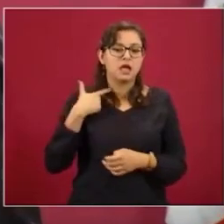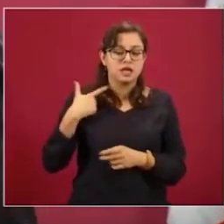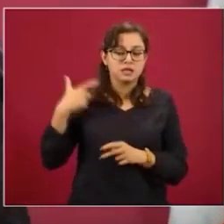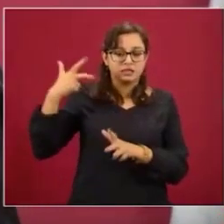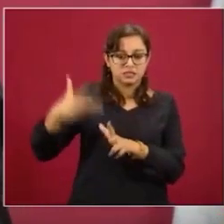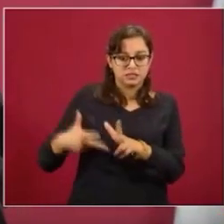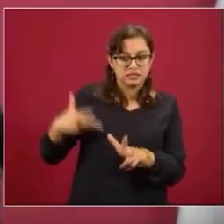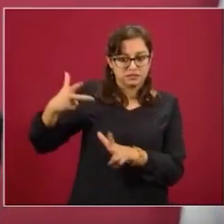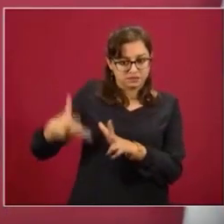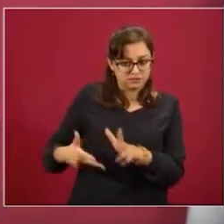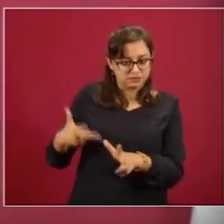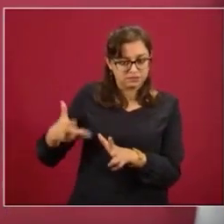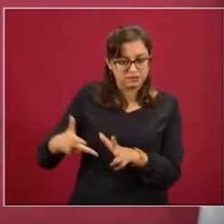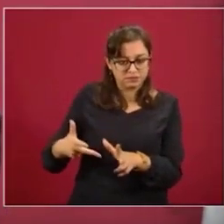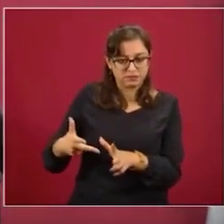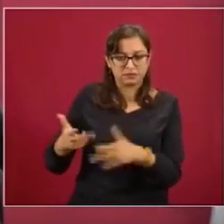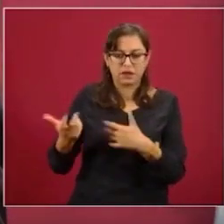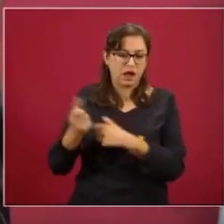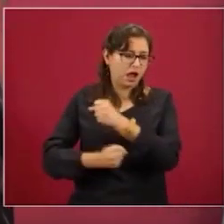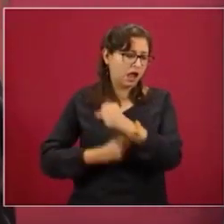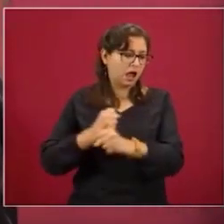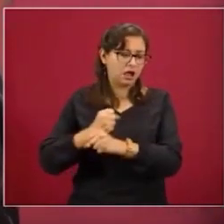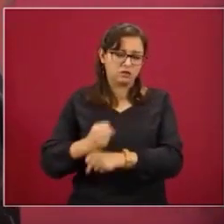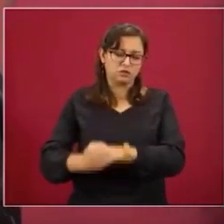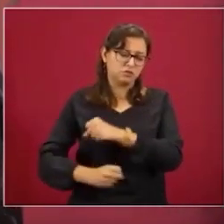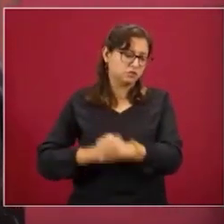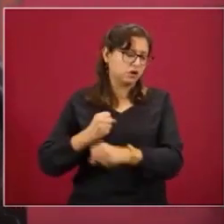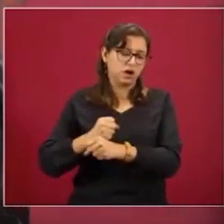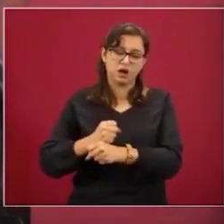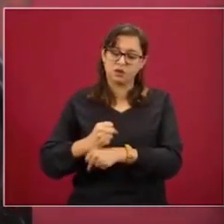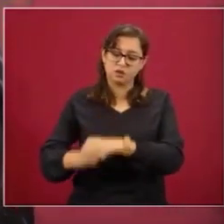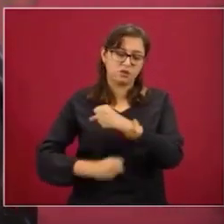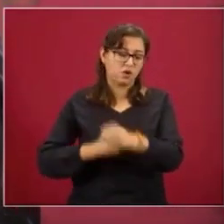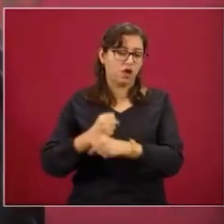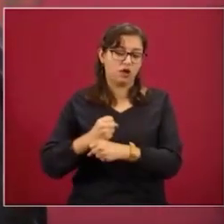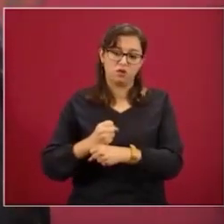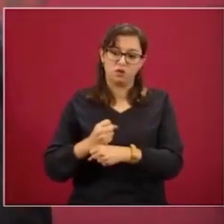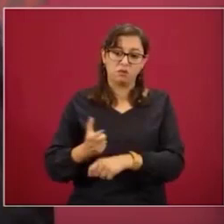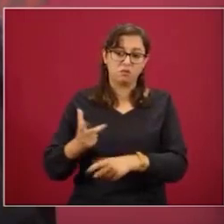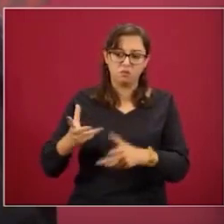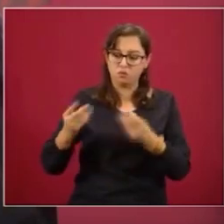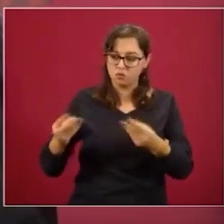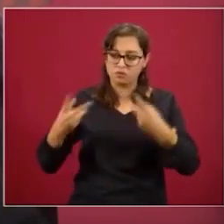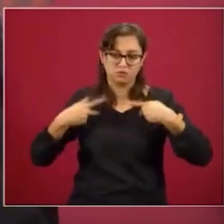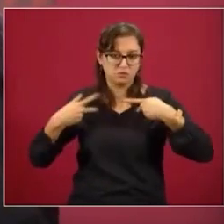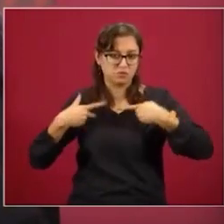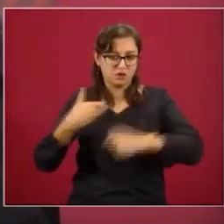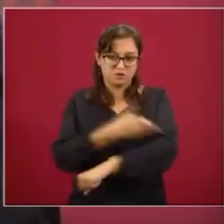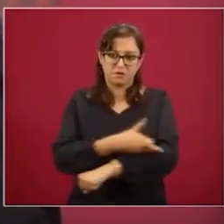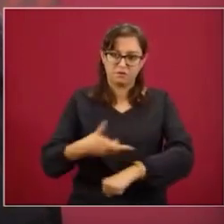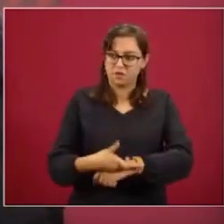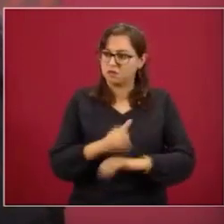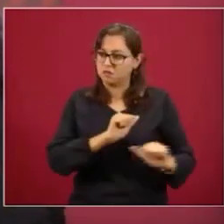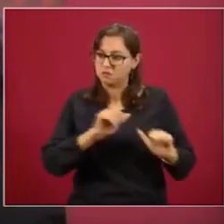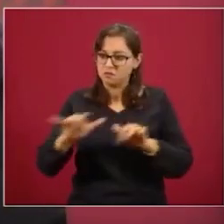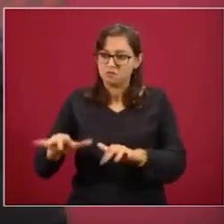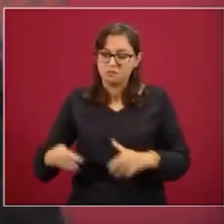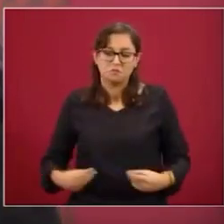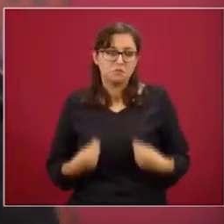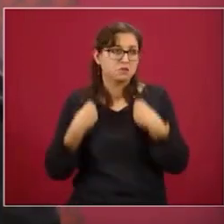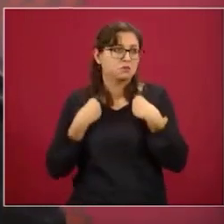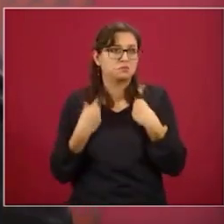asentamientos desde hace mucho tiempo de muchas familias. Vamos también a procurar